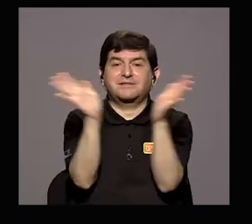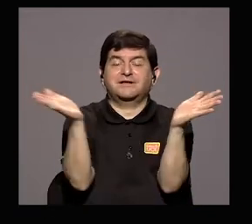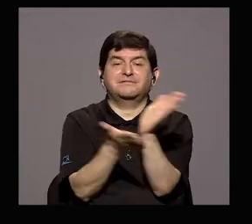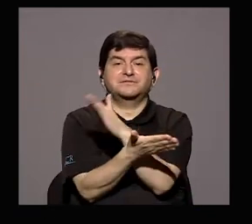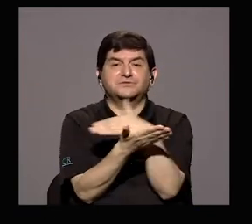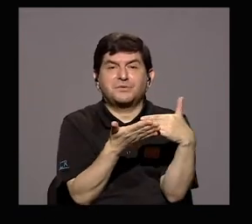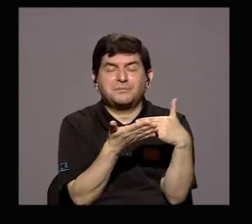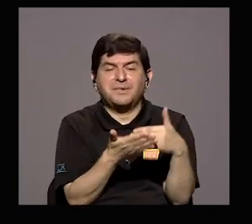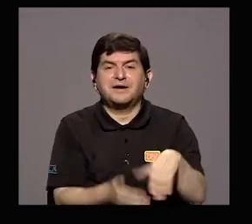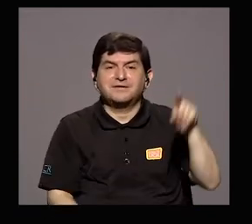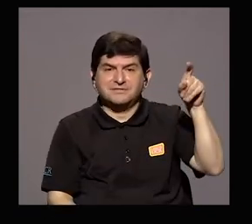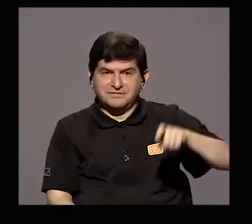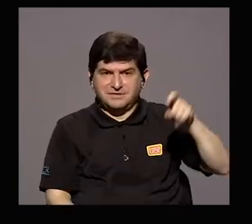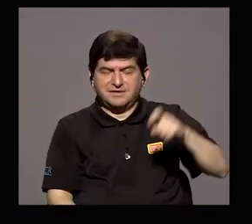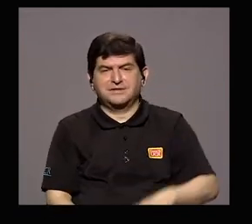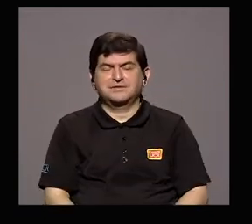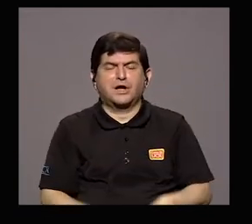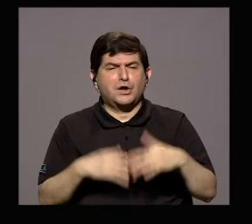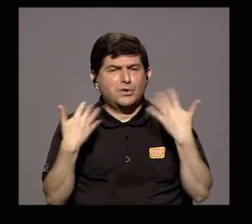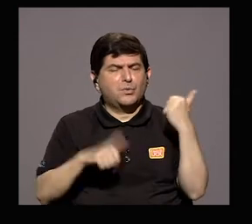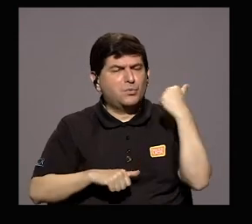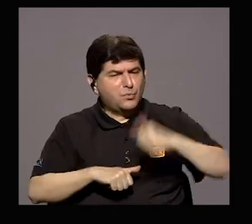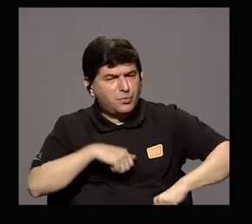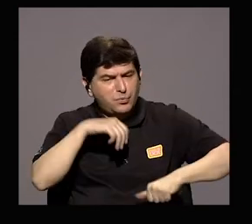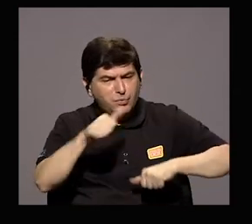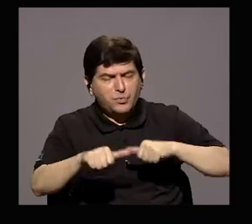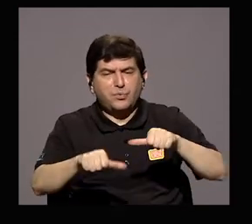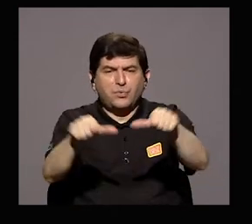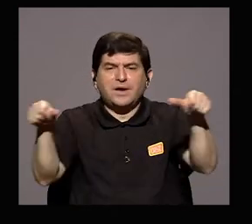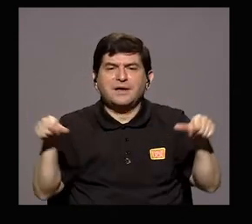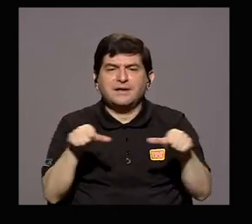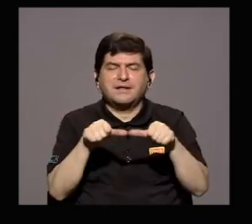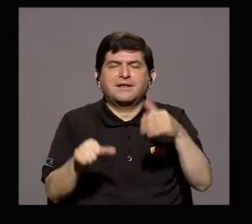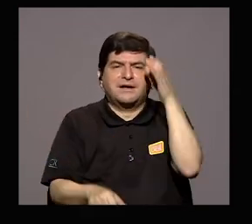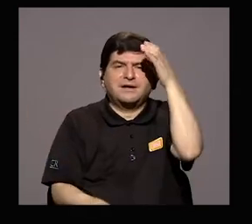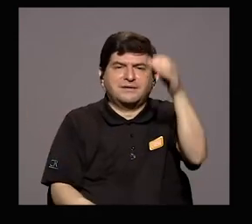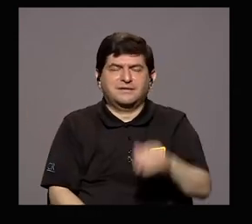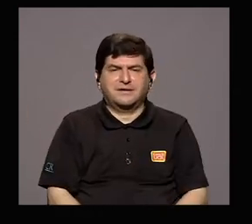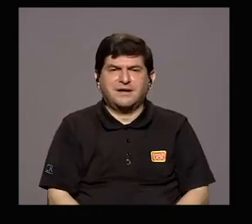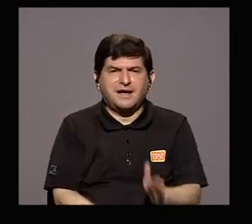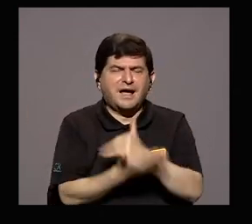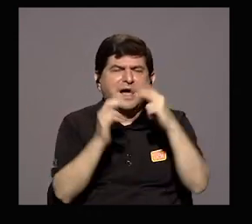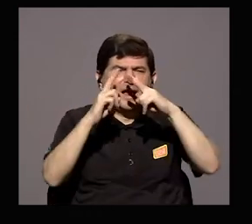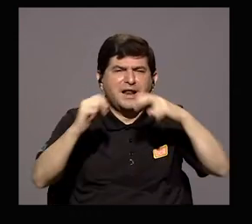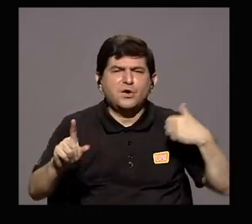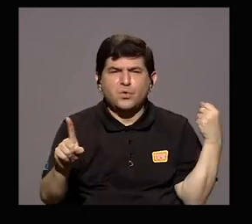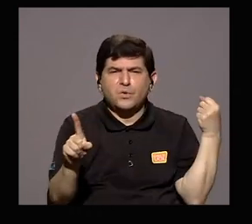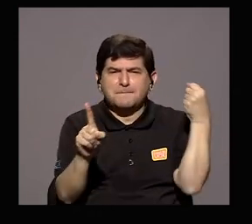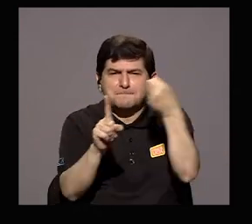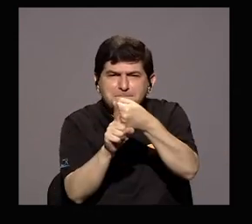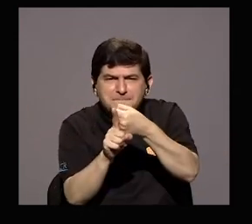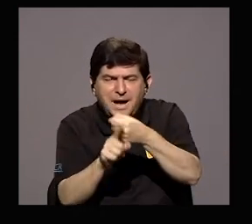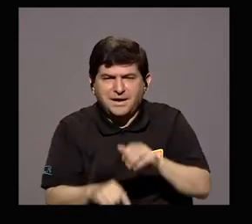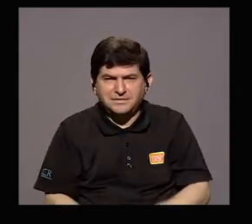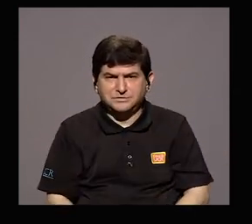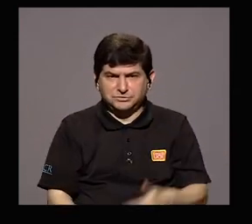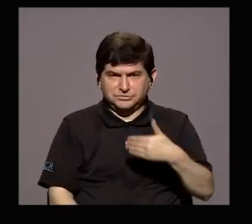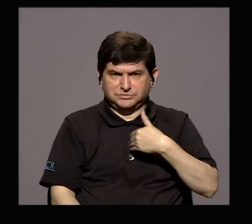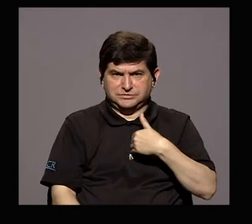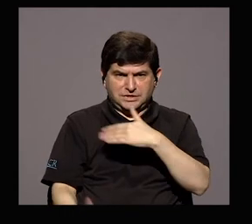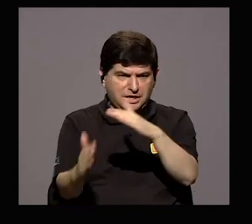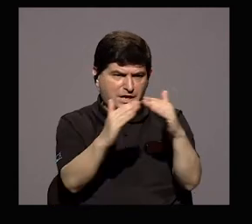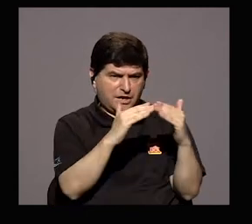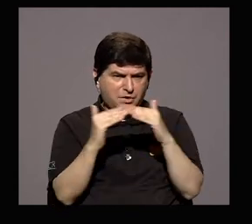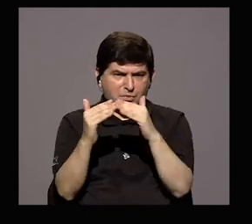parte de eso requiere de un enorme esfuerzo en el ámbito cultural. ¿Tienen algún análisis del impacto, sobre todo, que se podría tener en la